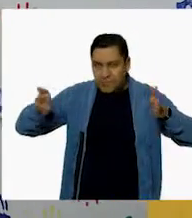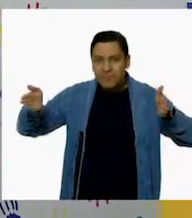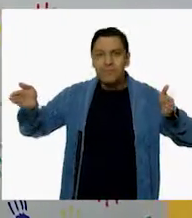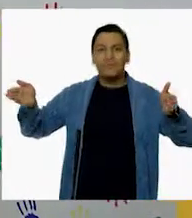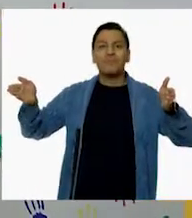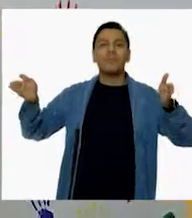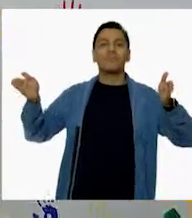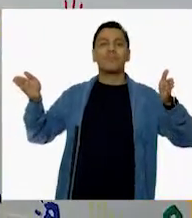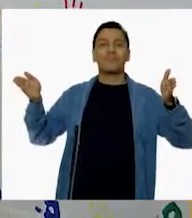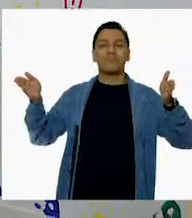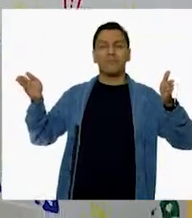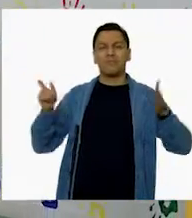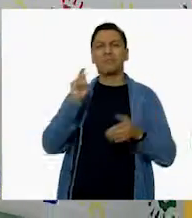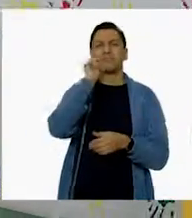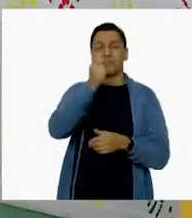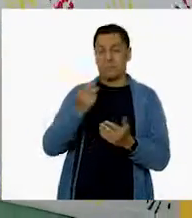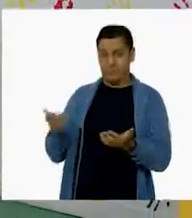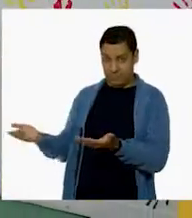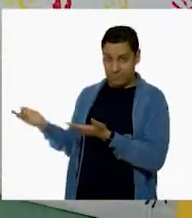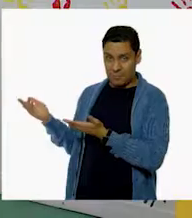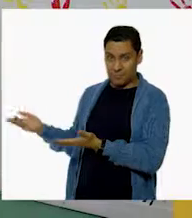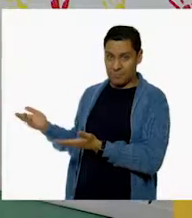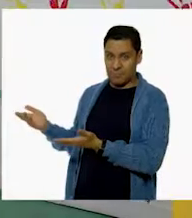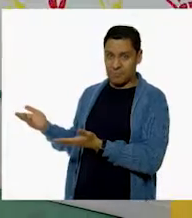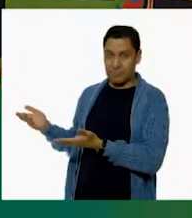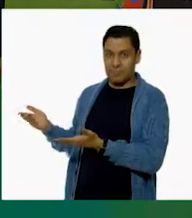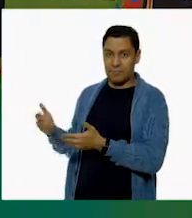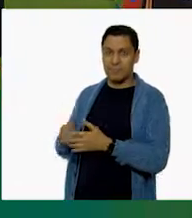que es esta de acá. A ver.